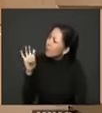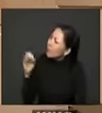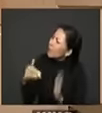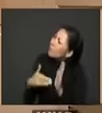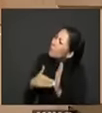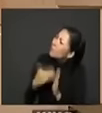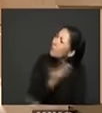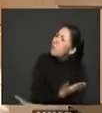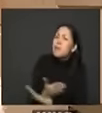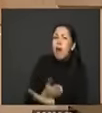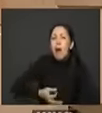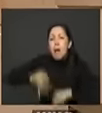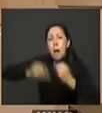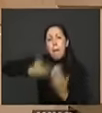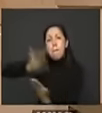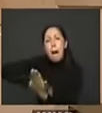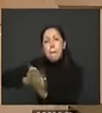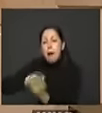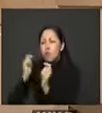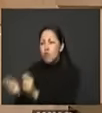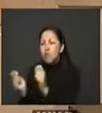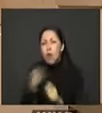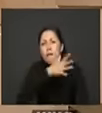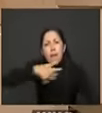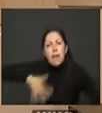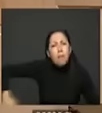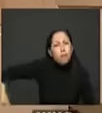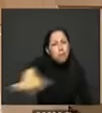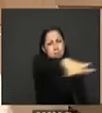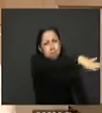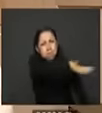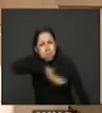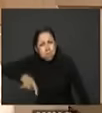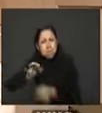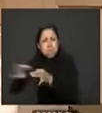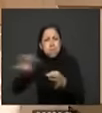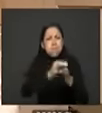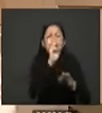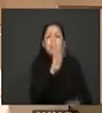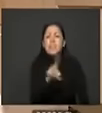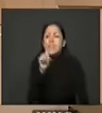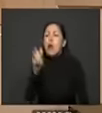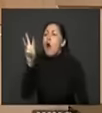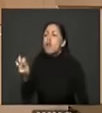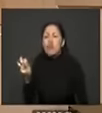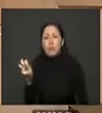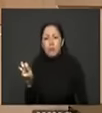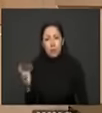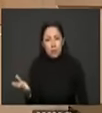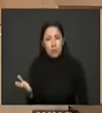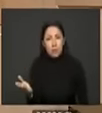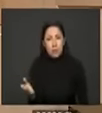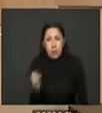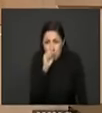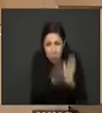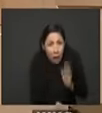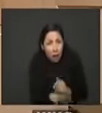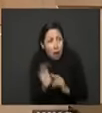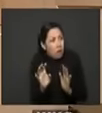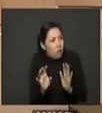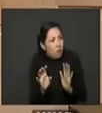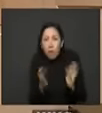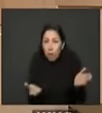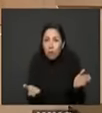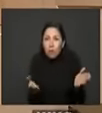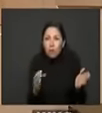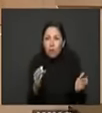pesos cuesta formalizar y titular la propiedad rural colombiana en esos 368 municipios lo que es una miserableza es que el estado